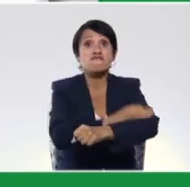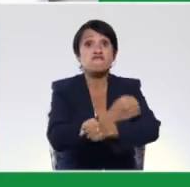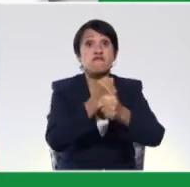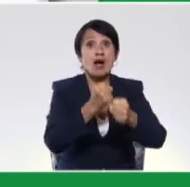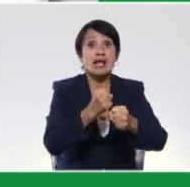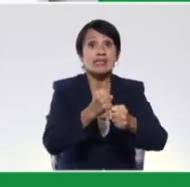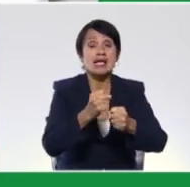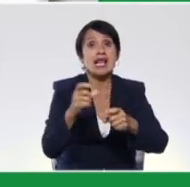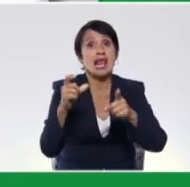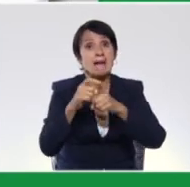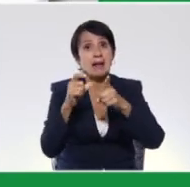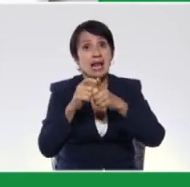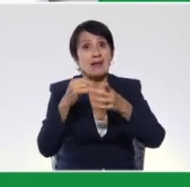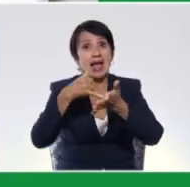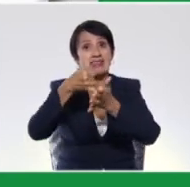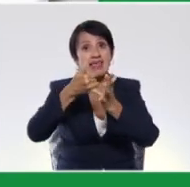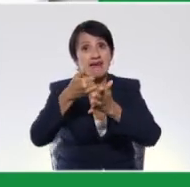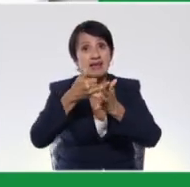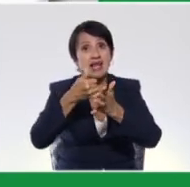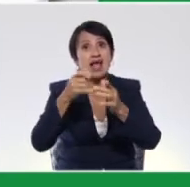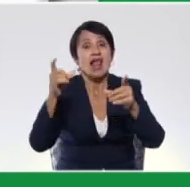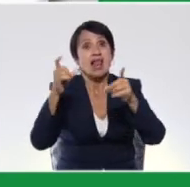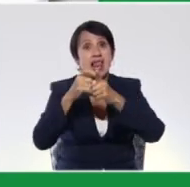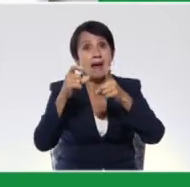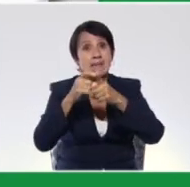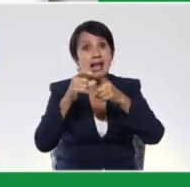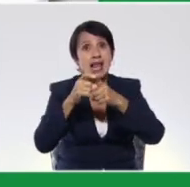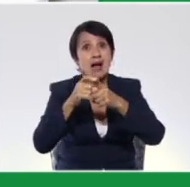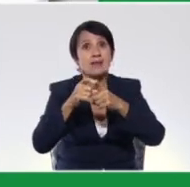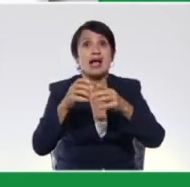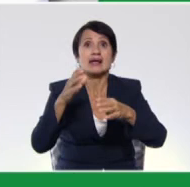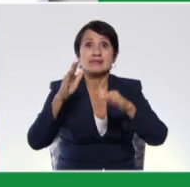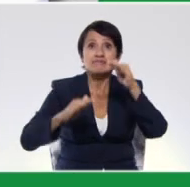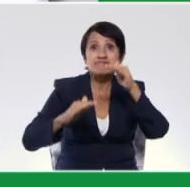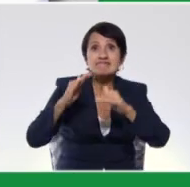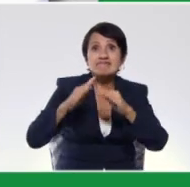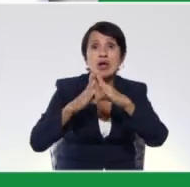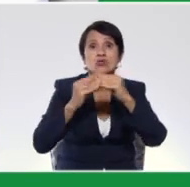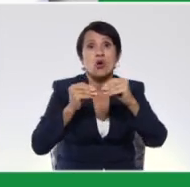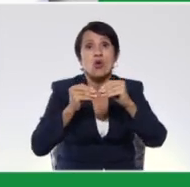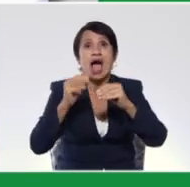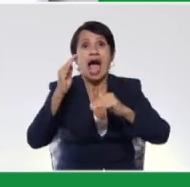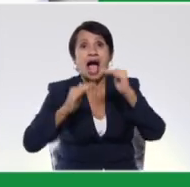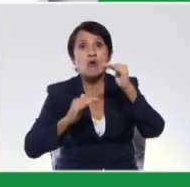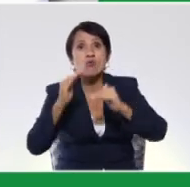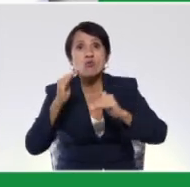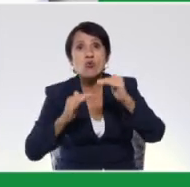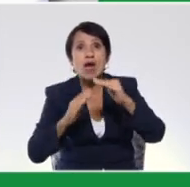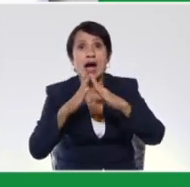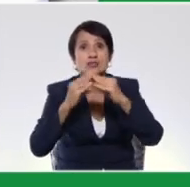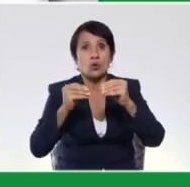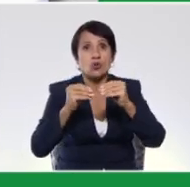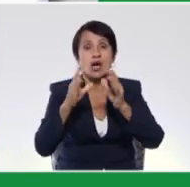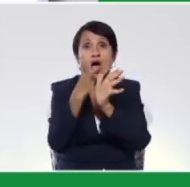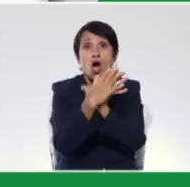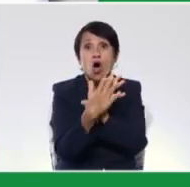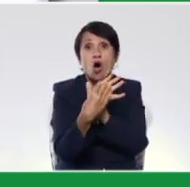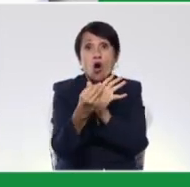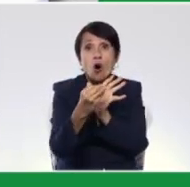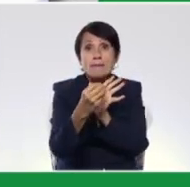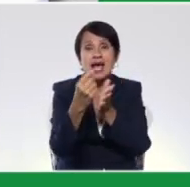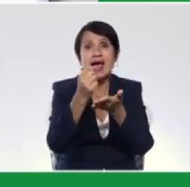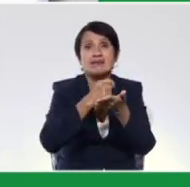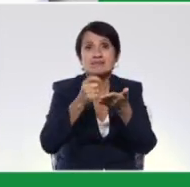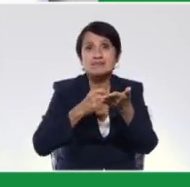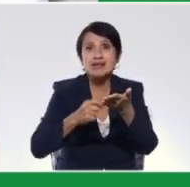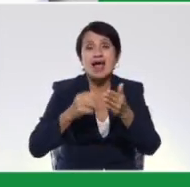una sílaba, que debe estar iniciada en la lectura y escritura. Debe estar realizando copias y dictados